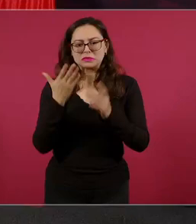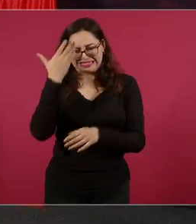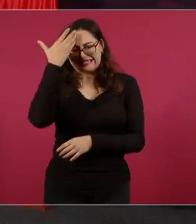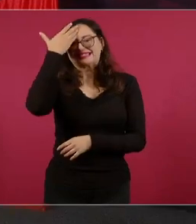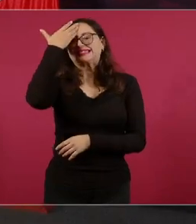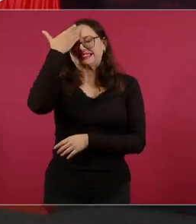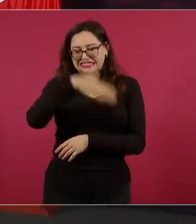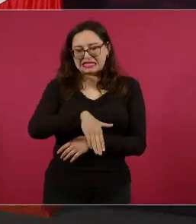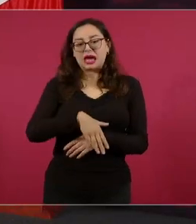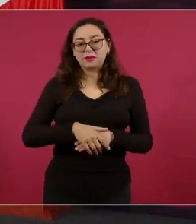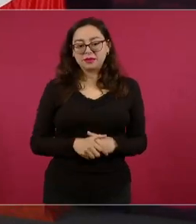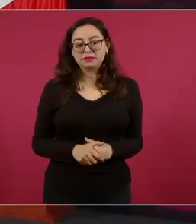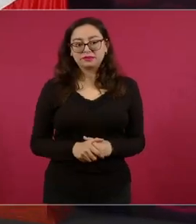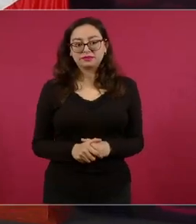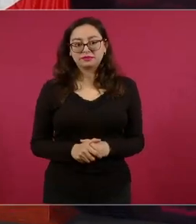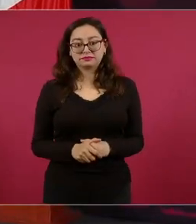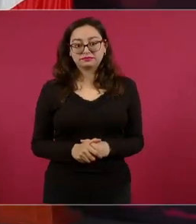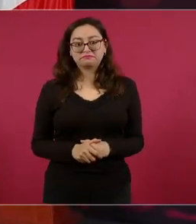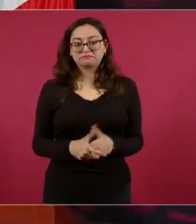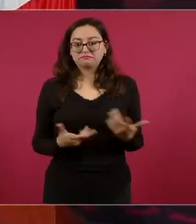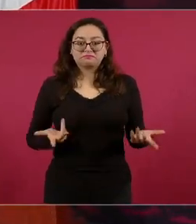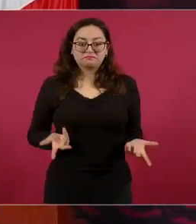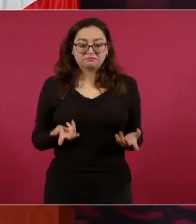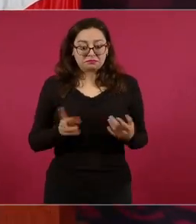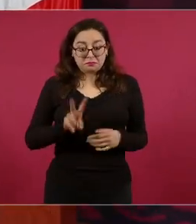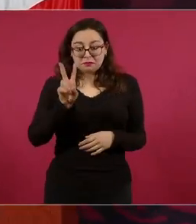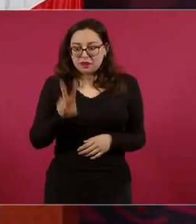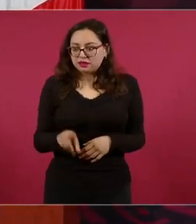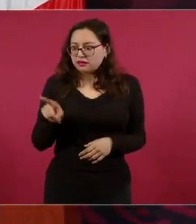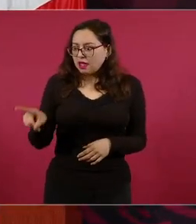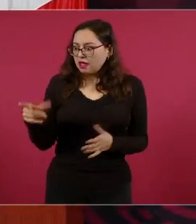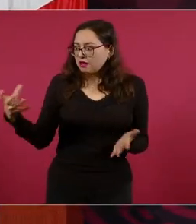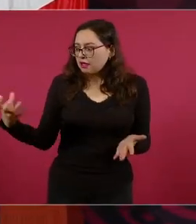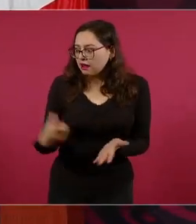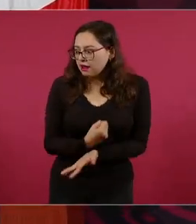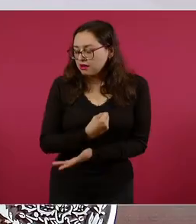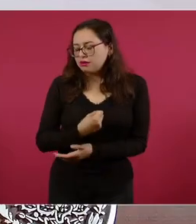La verdad que es una bendición que esto haya sucedido.